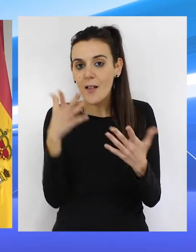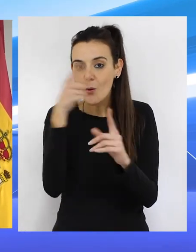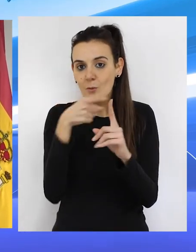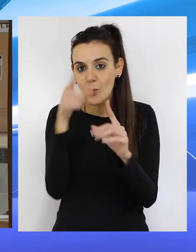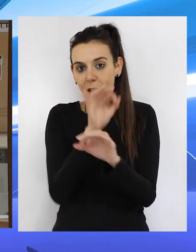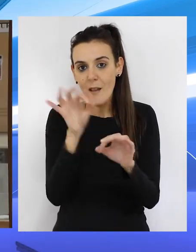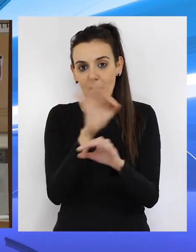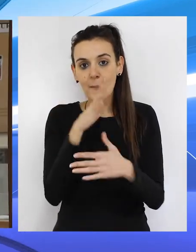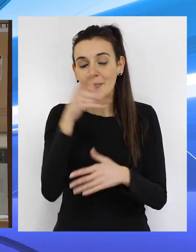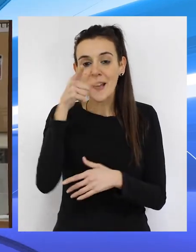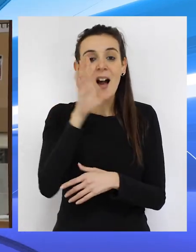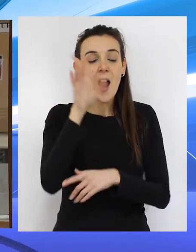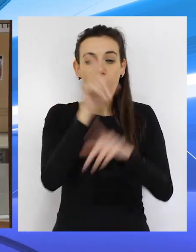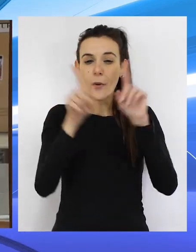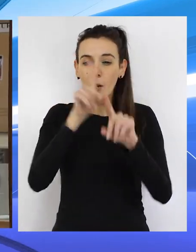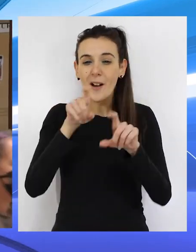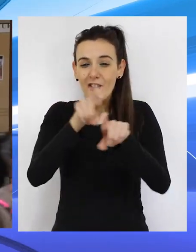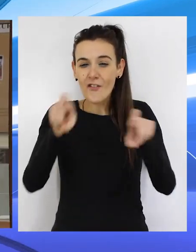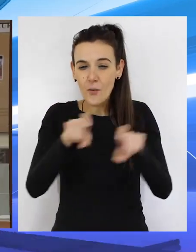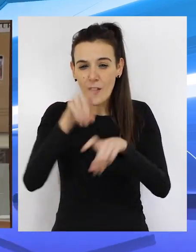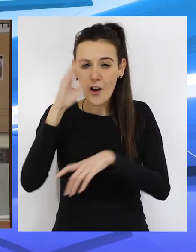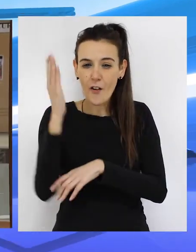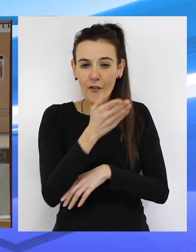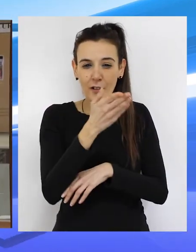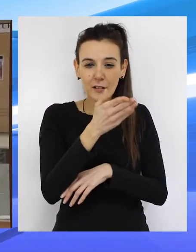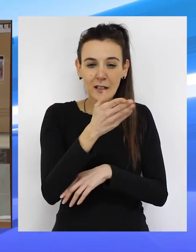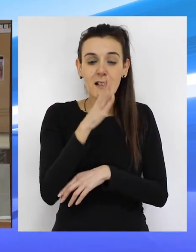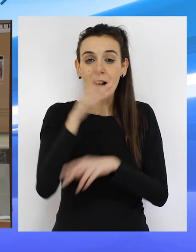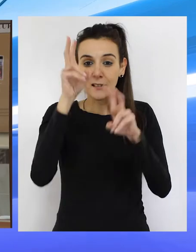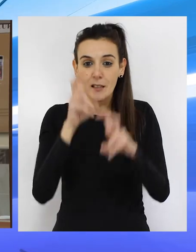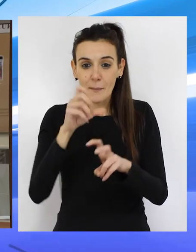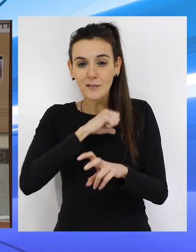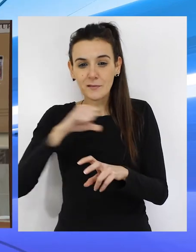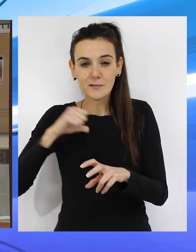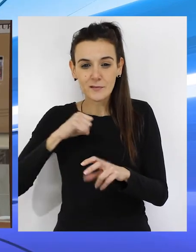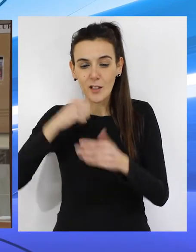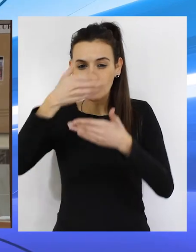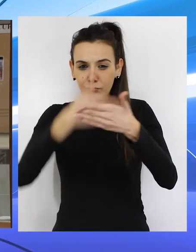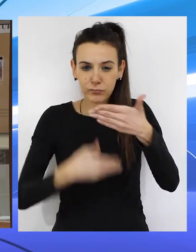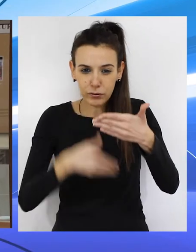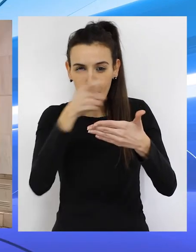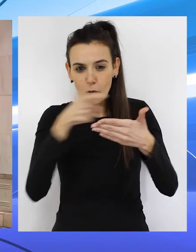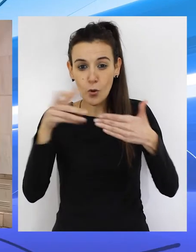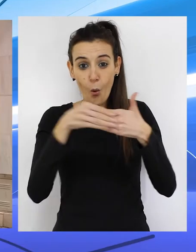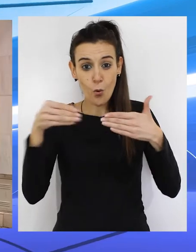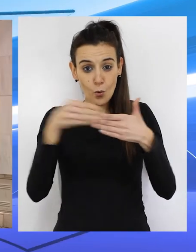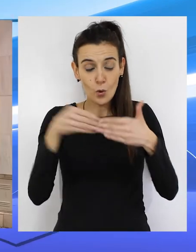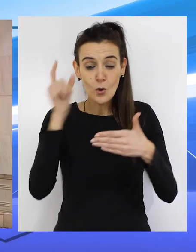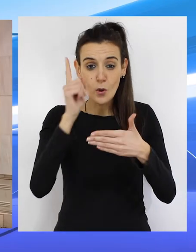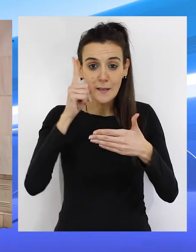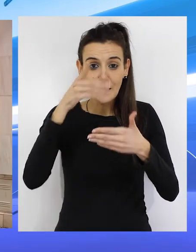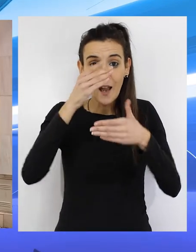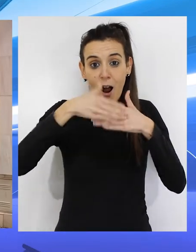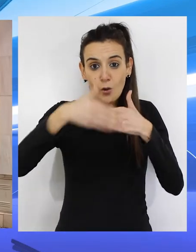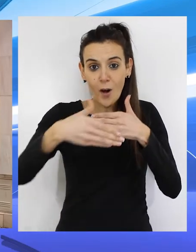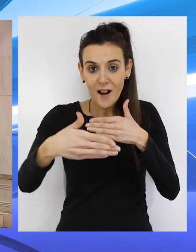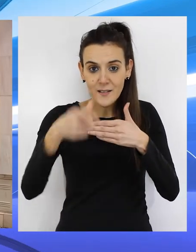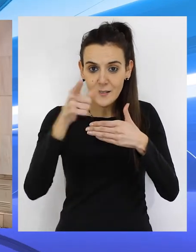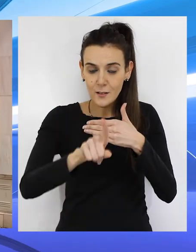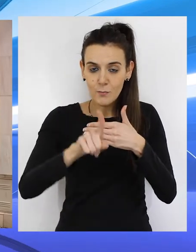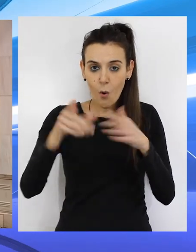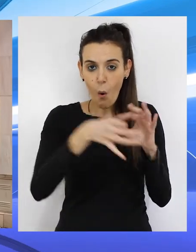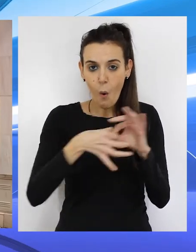normalizado. Esta incidencia informática no afecta a los datos de confidencialidad de los usuarios y solo a los archivos compartidos,